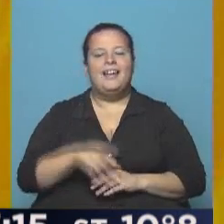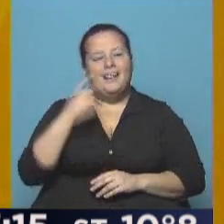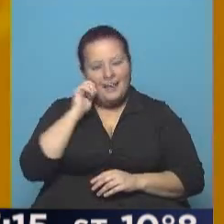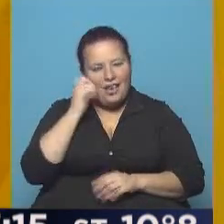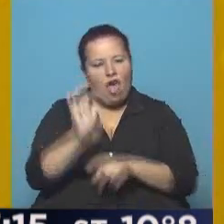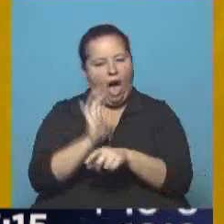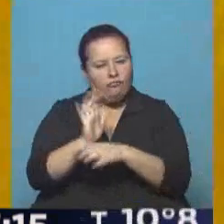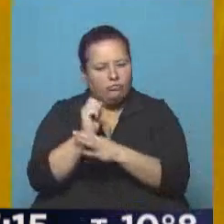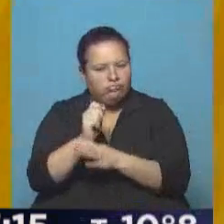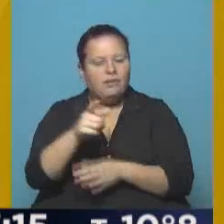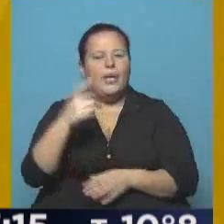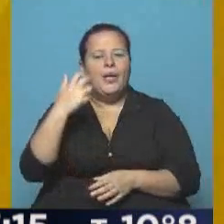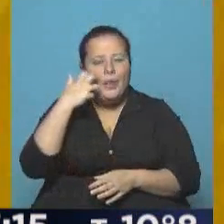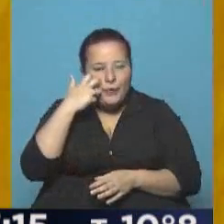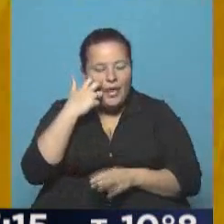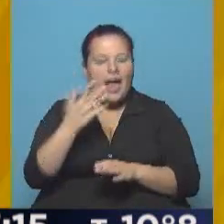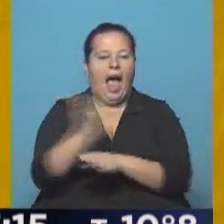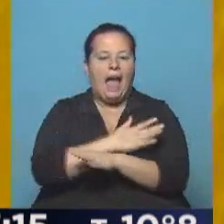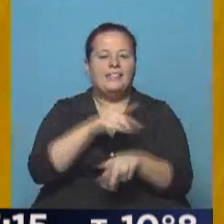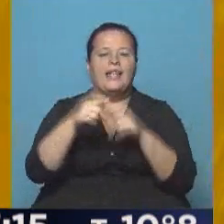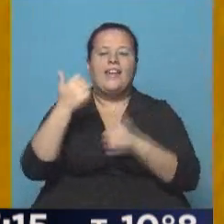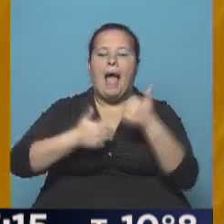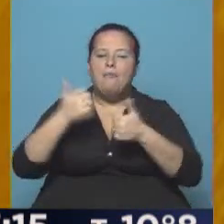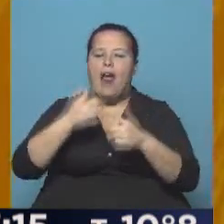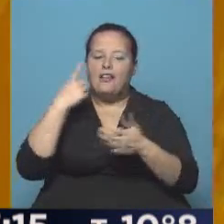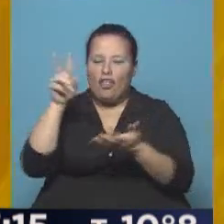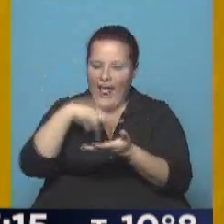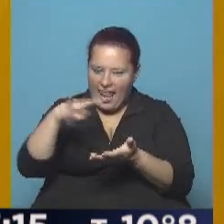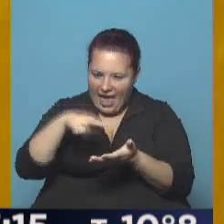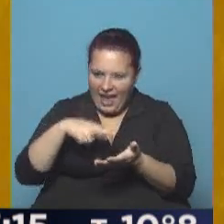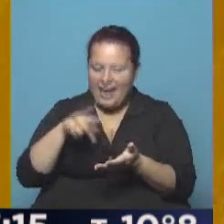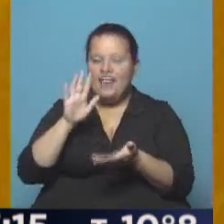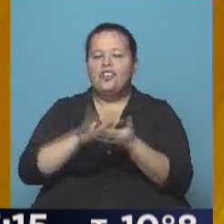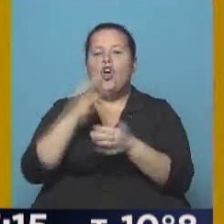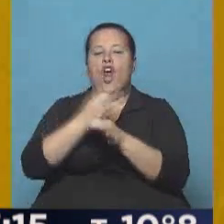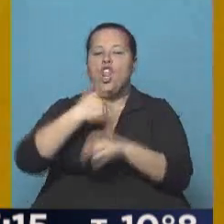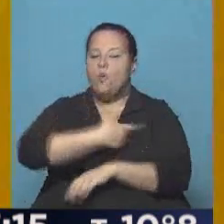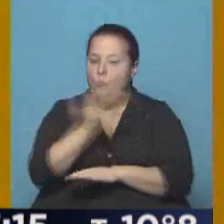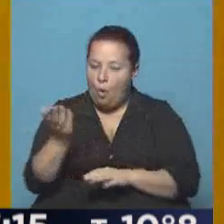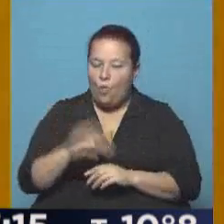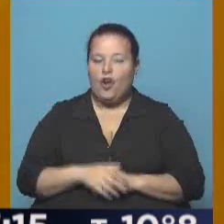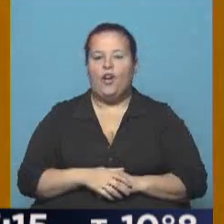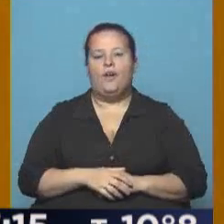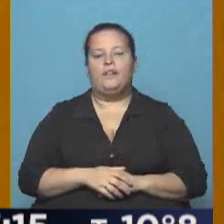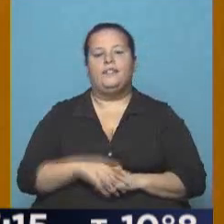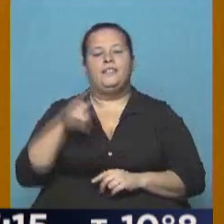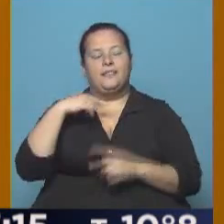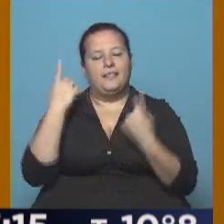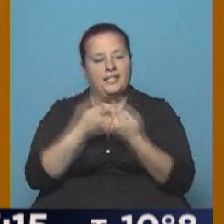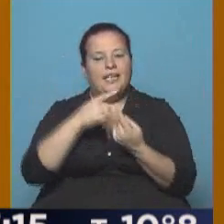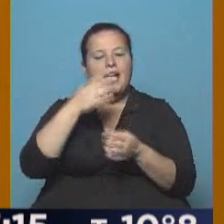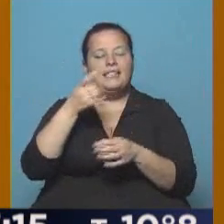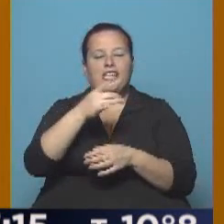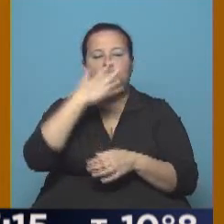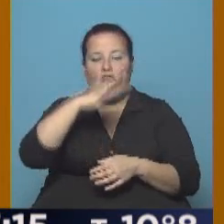grande este actor. La vieja se anticipó a la maratón de lectura, dice, en un colegio público, en Alas Argentinas, del barrio